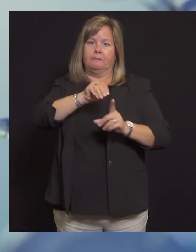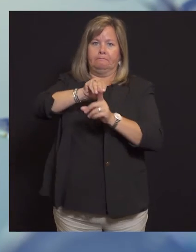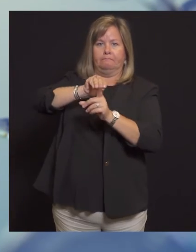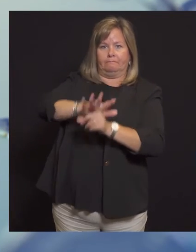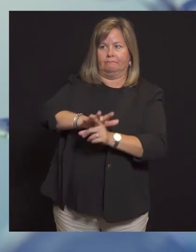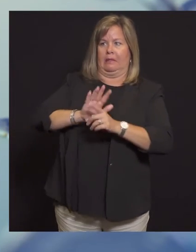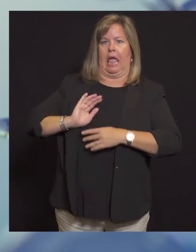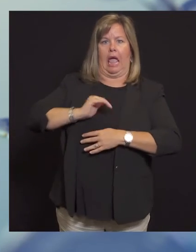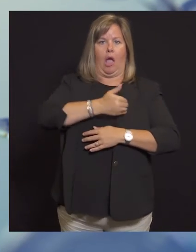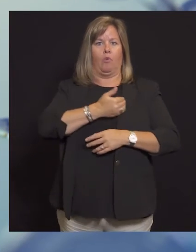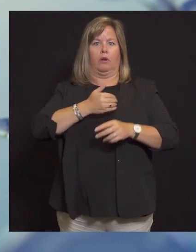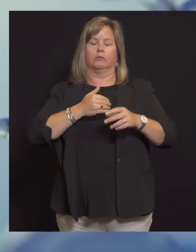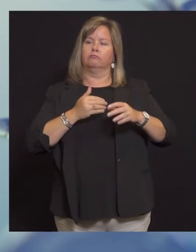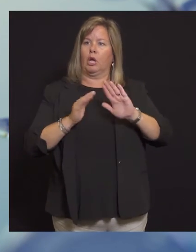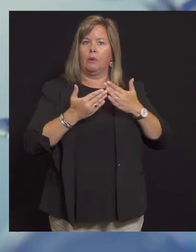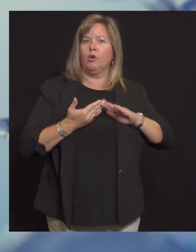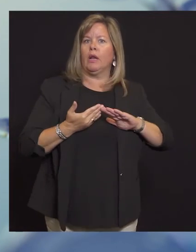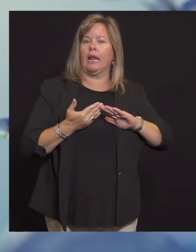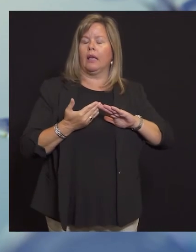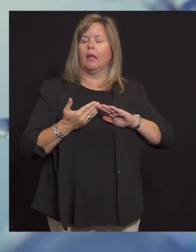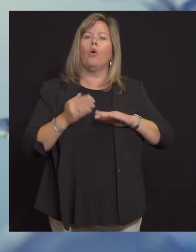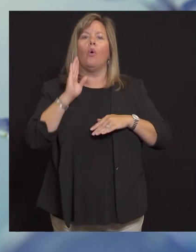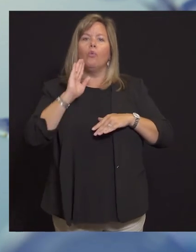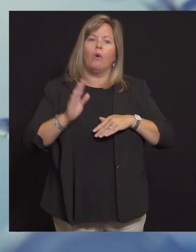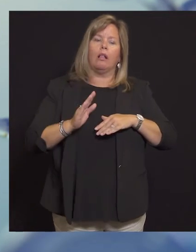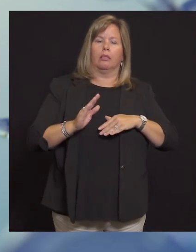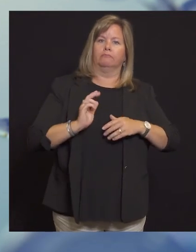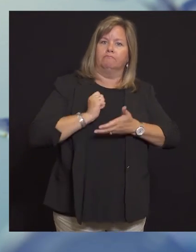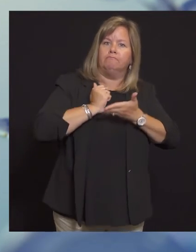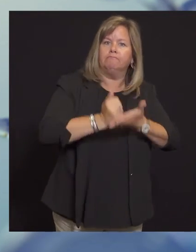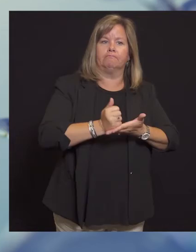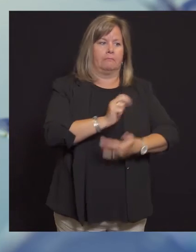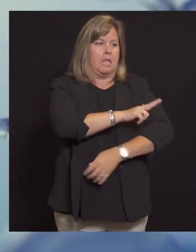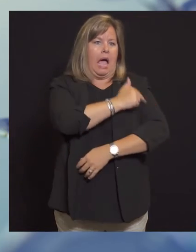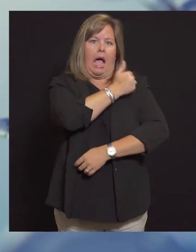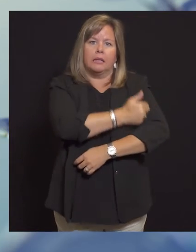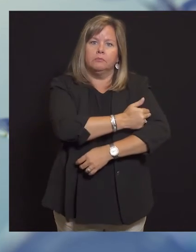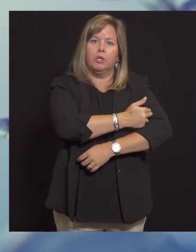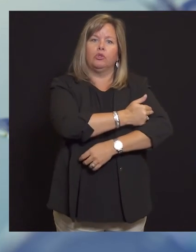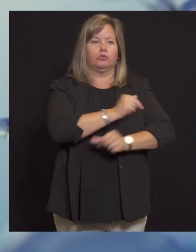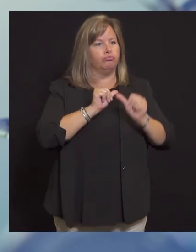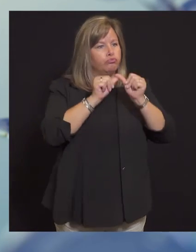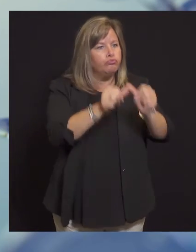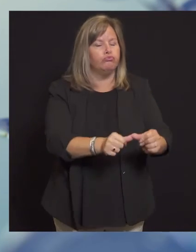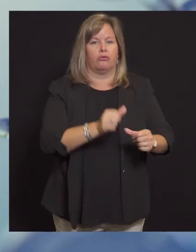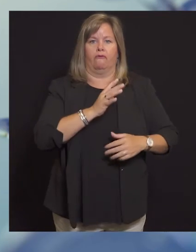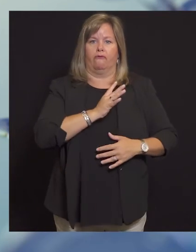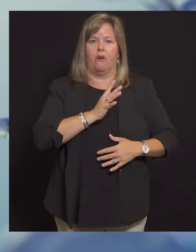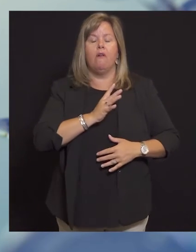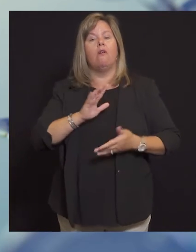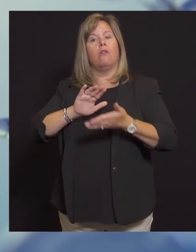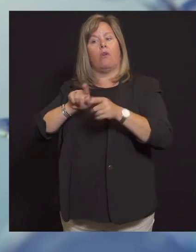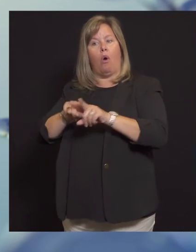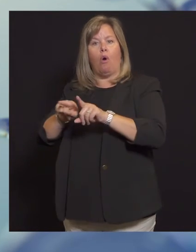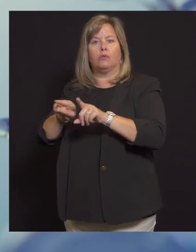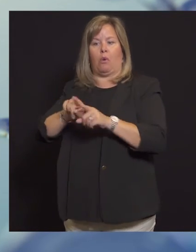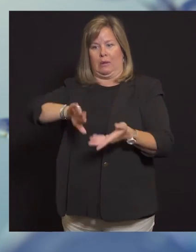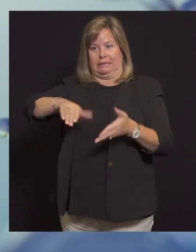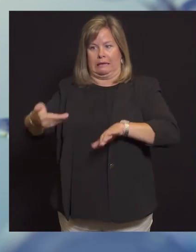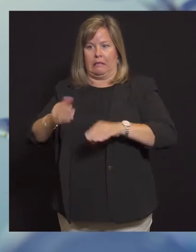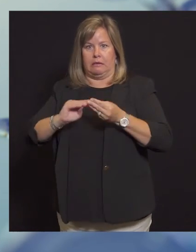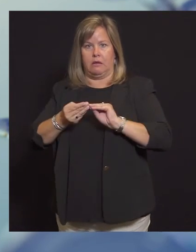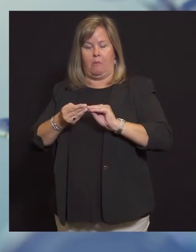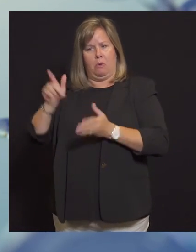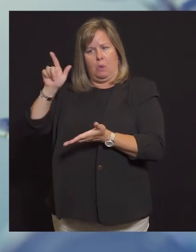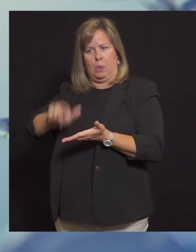Estas son cosas, sin embargo, que están teniendo un impacto positivo en nuestra comunidad. Están manteniendo esa tasa de casos